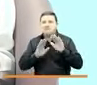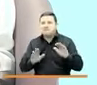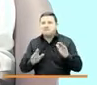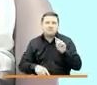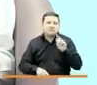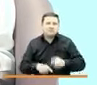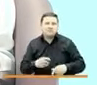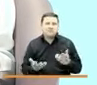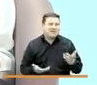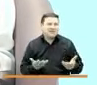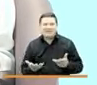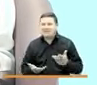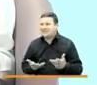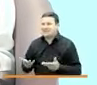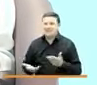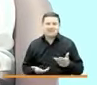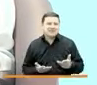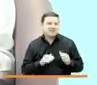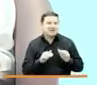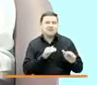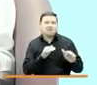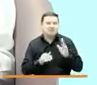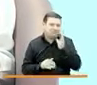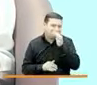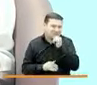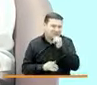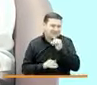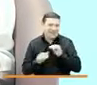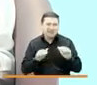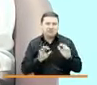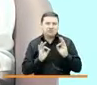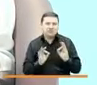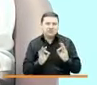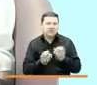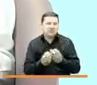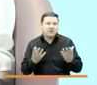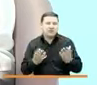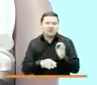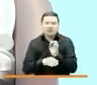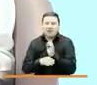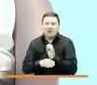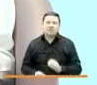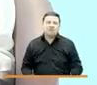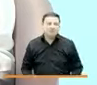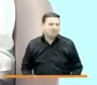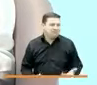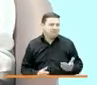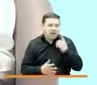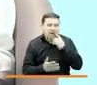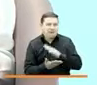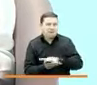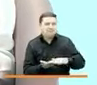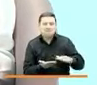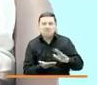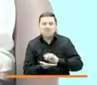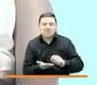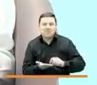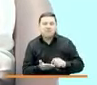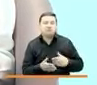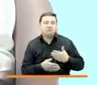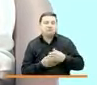no hubo manera de convocar a una buena cantidad de entidades, se declaró desierta. Y en esos